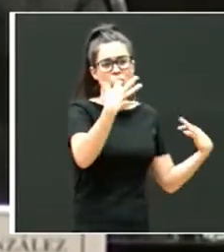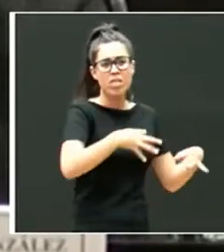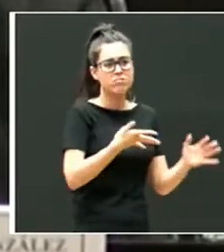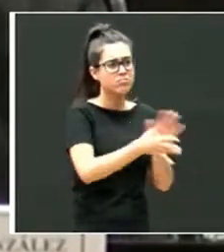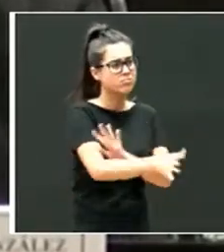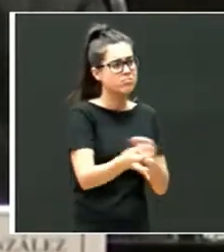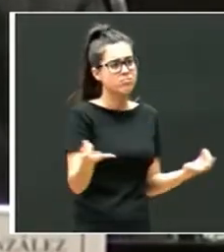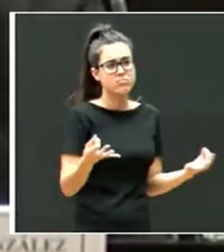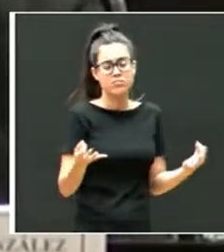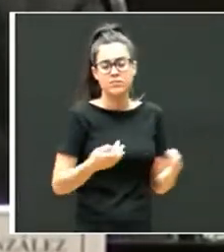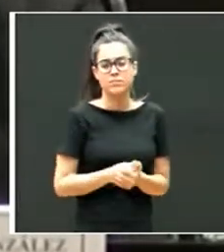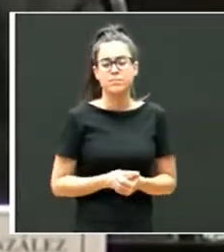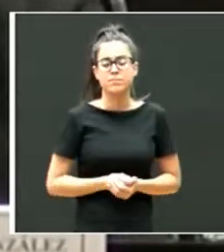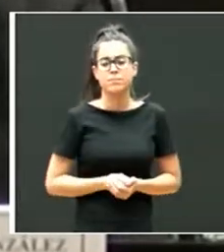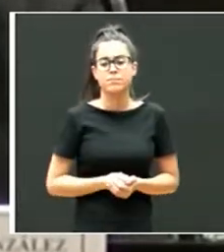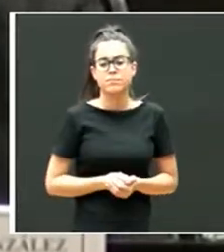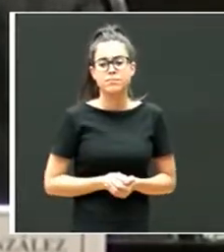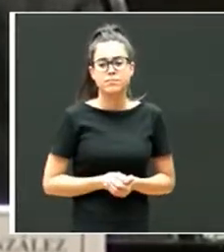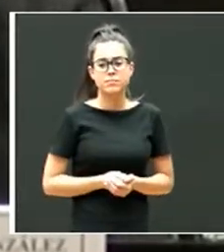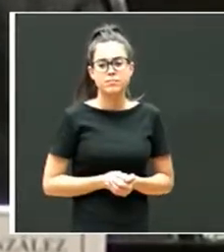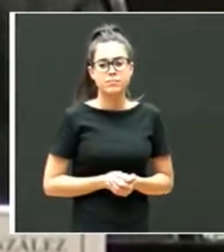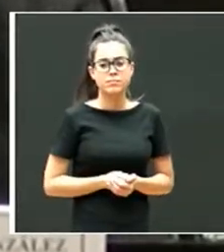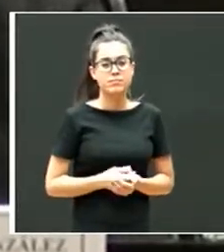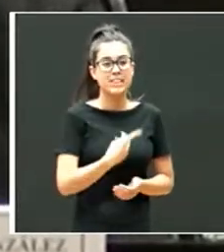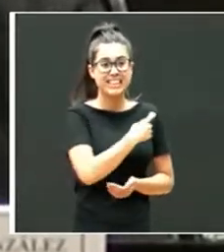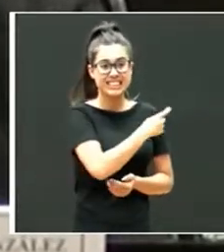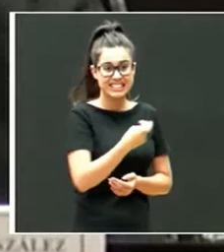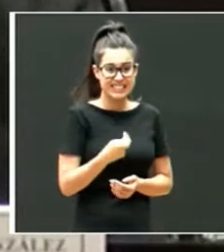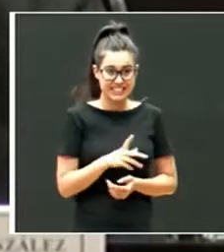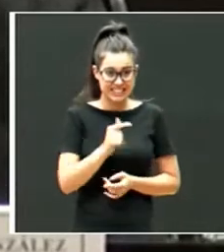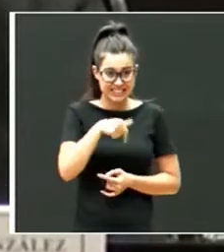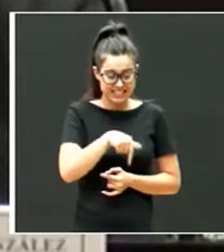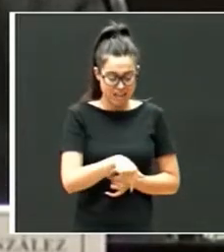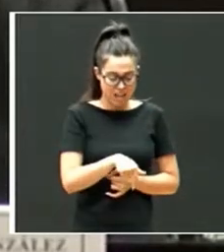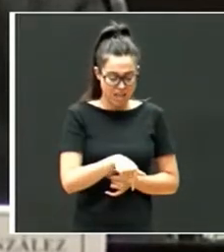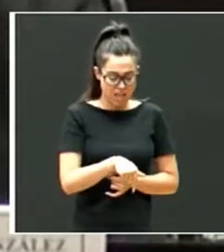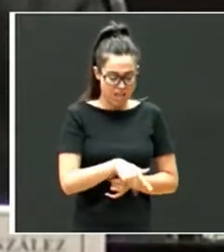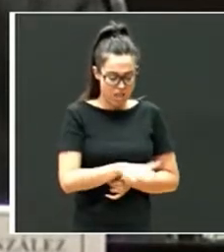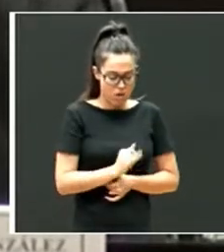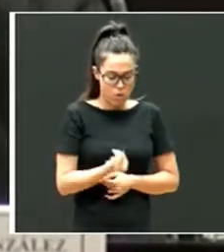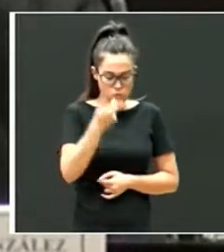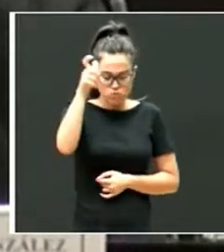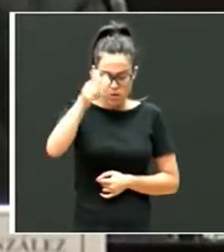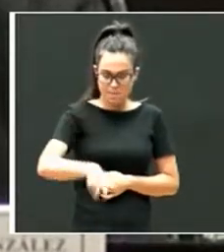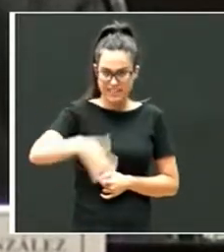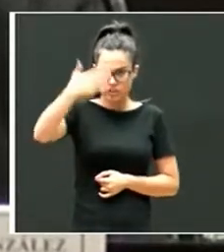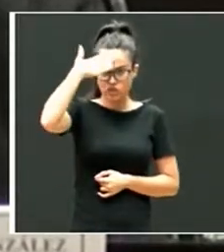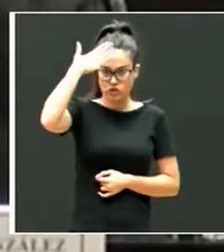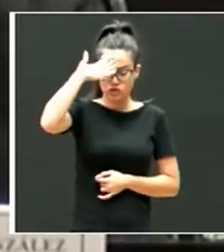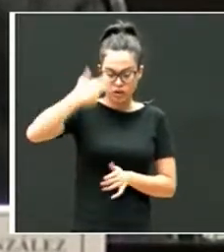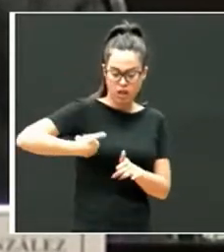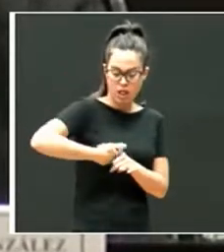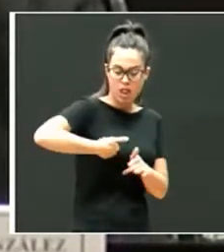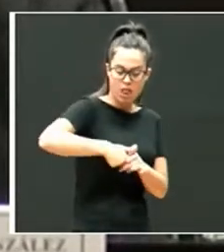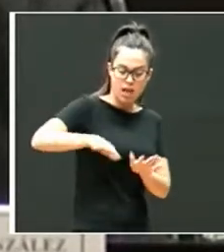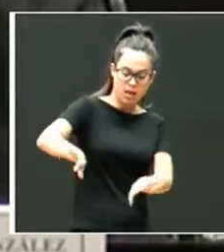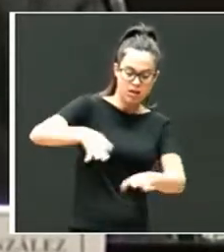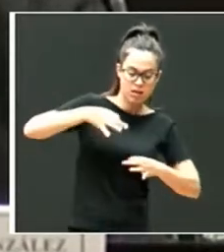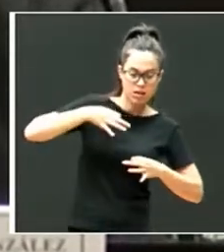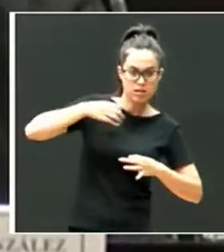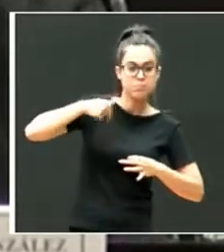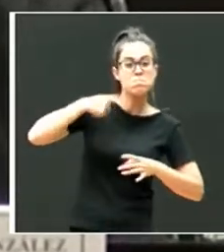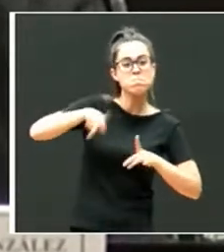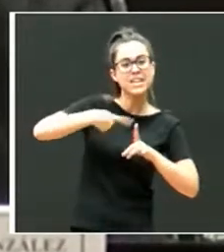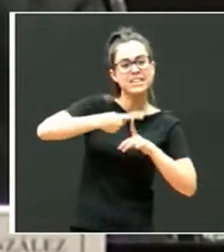Pues lo que dicen es, es la necesidad de disponer de al menos de un adulto comprometido en la atención del niño y de sus